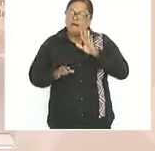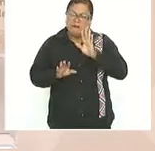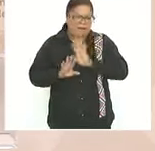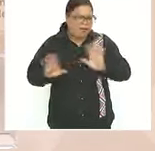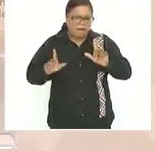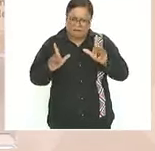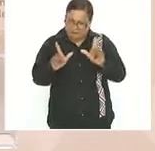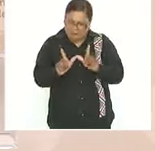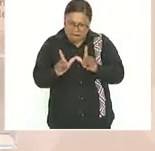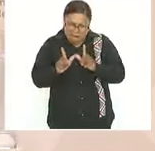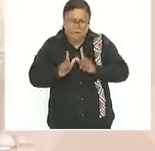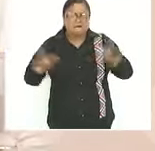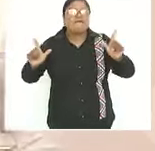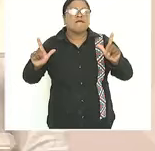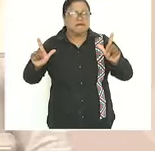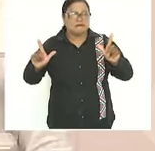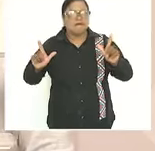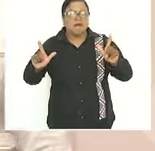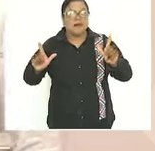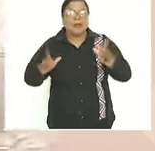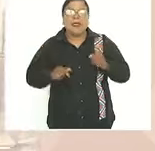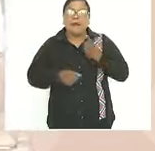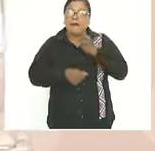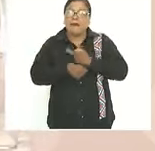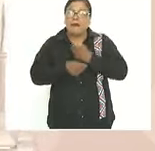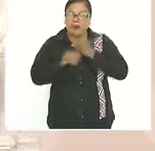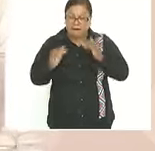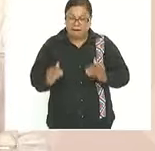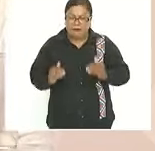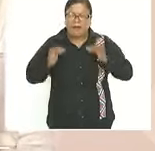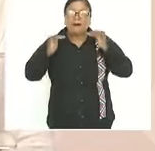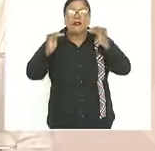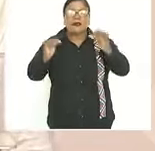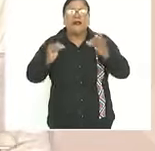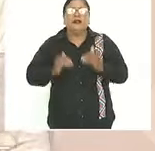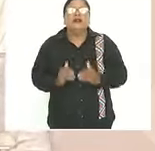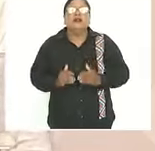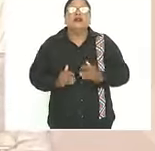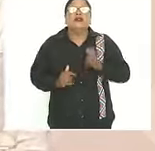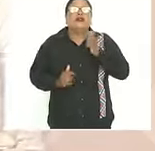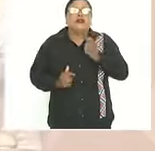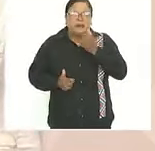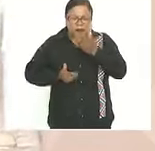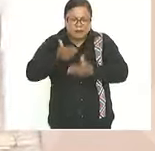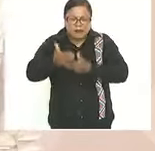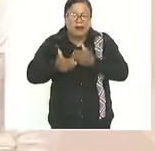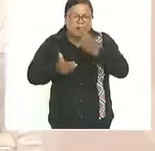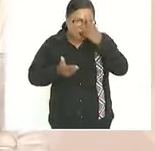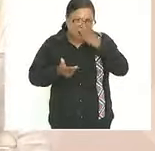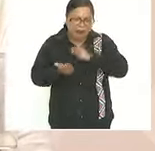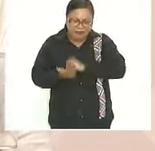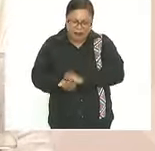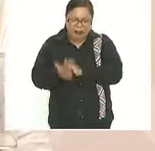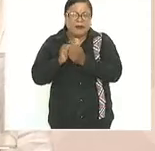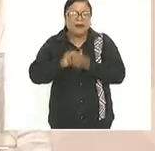la primera etapa del proceso de transformación